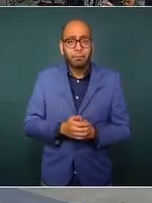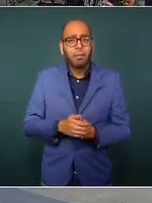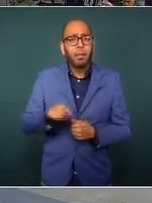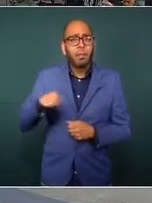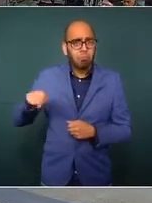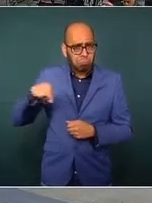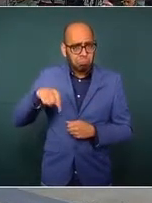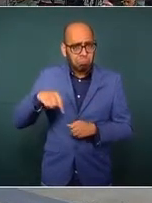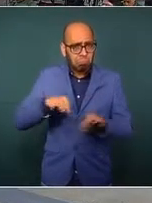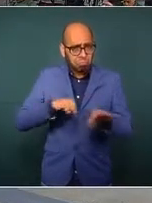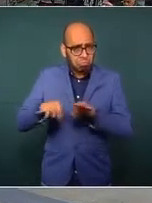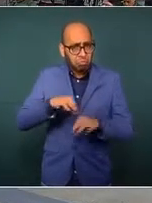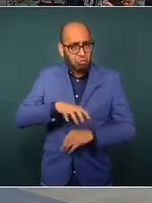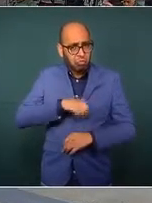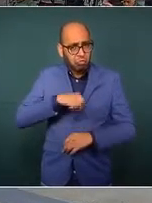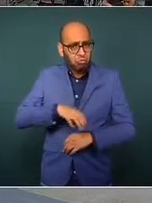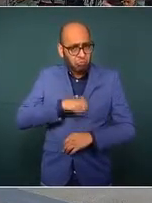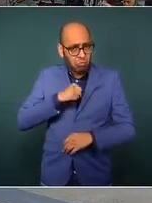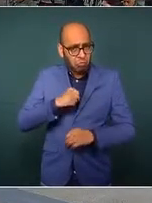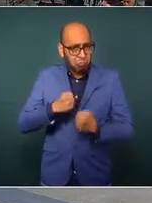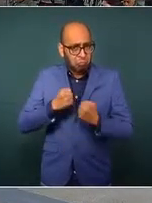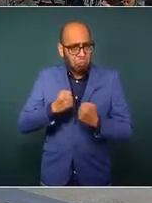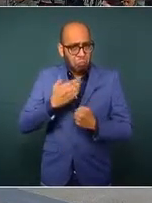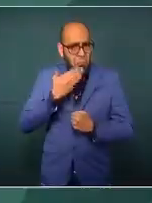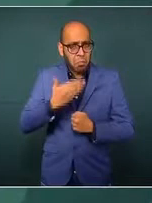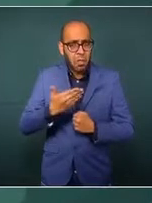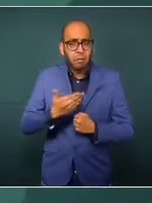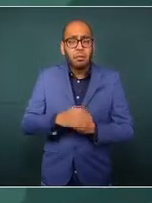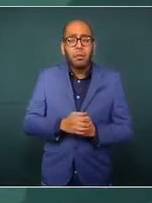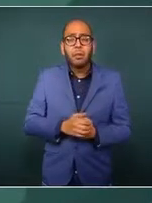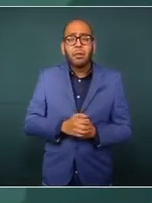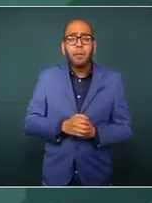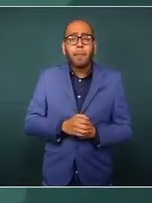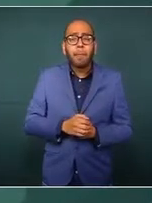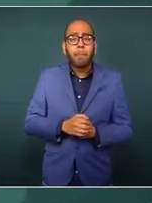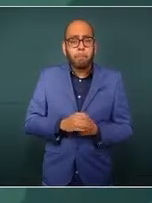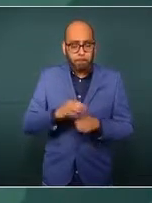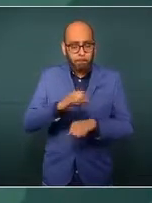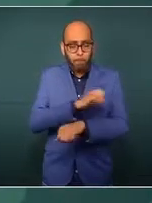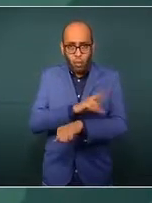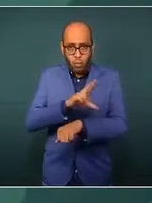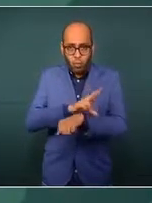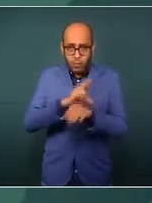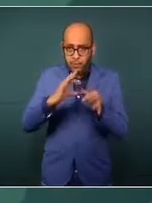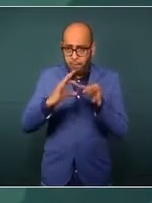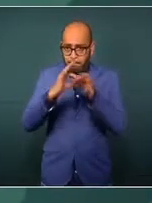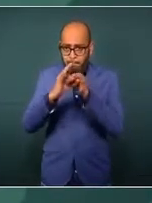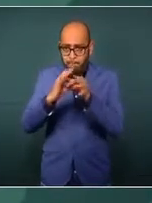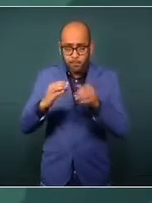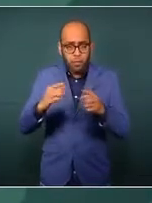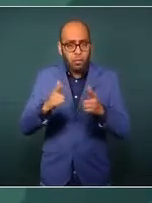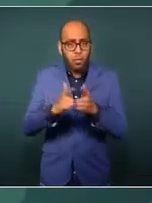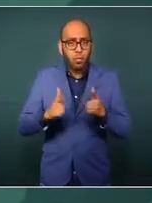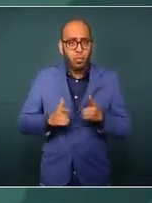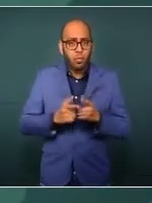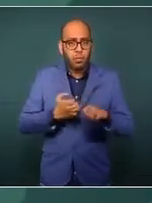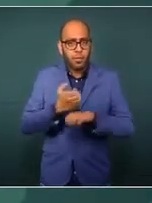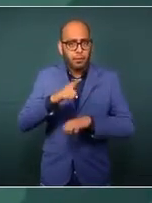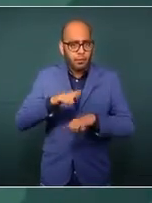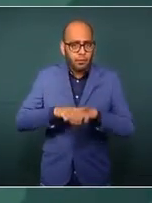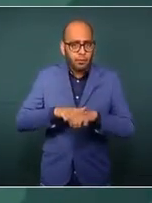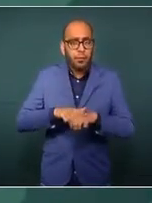trabajan de manera muy intensa, lo coordinamos con el grupo estatal, cosa que